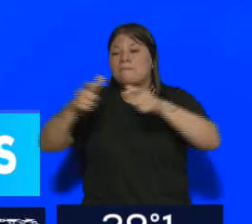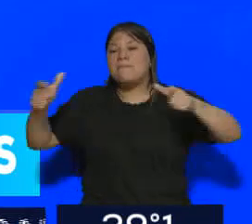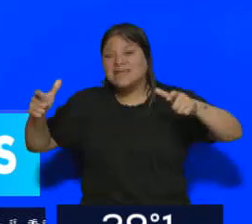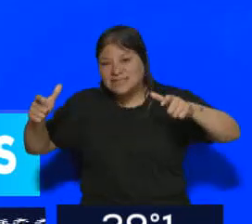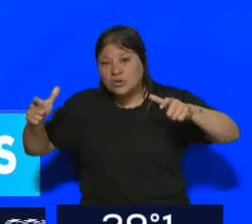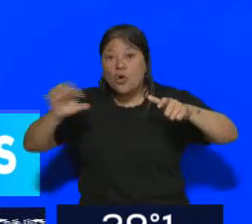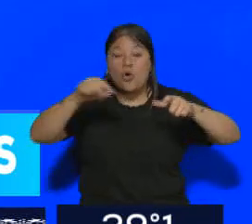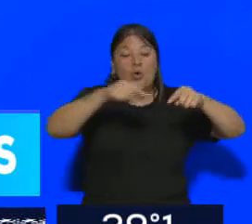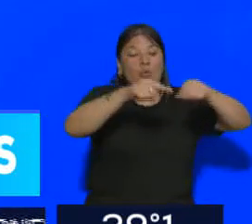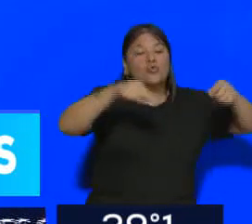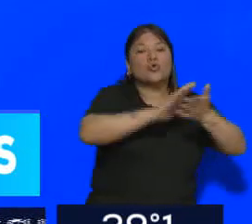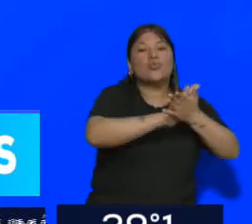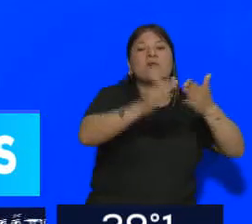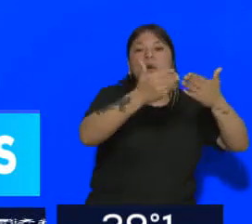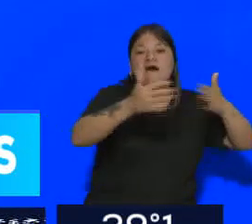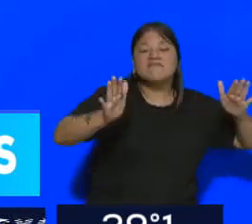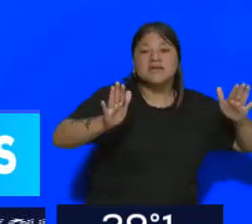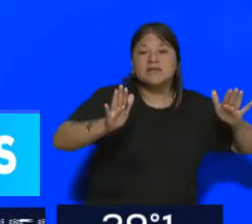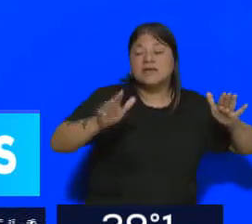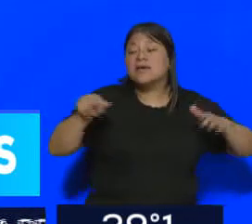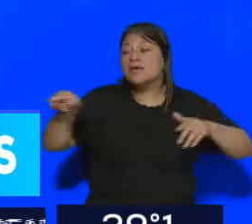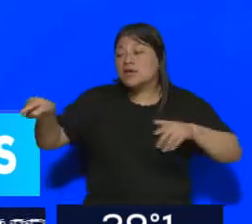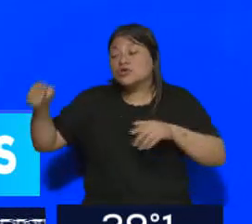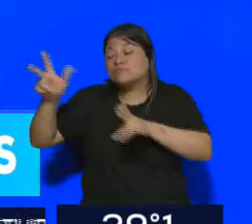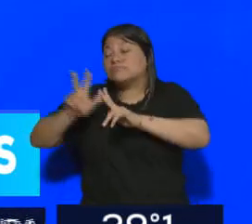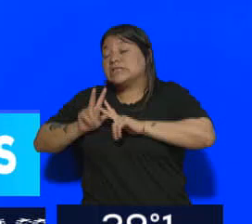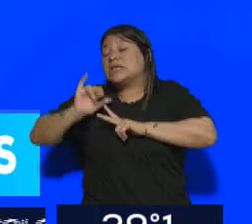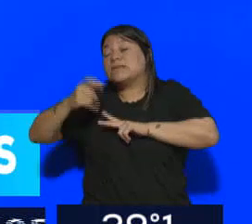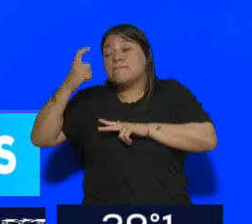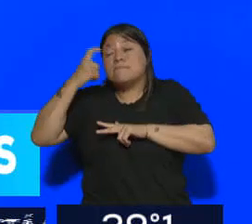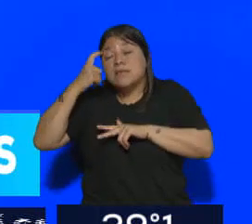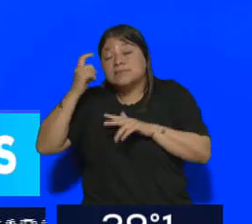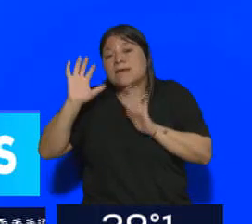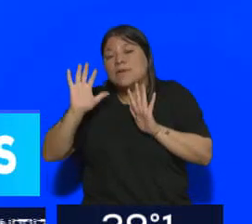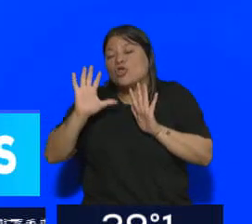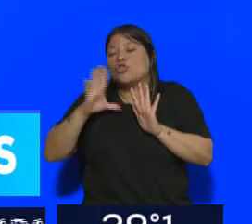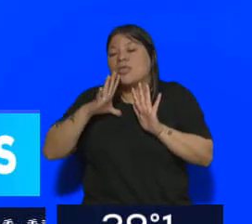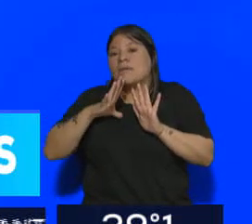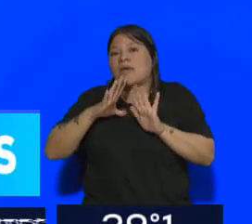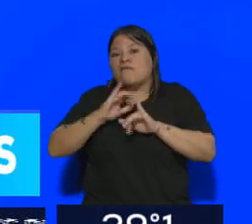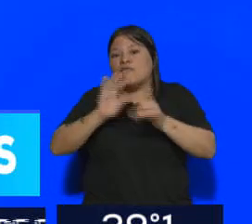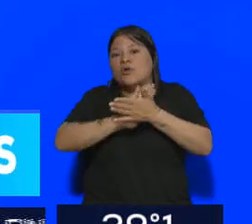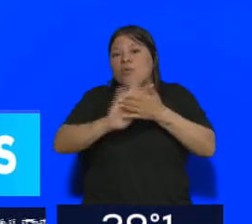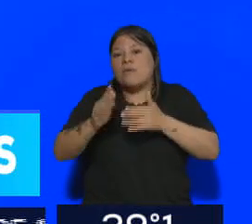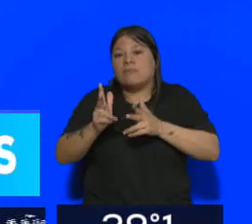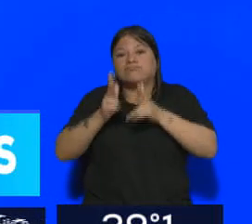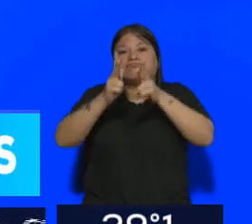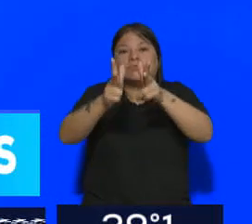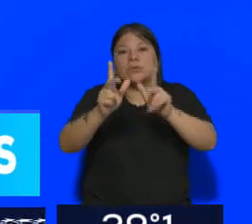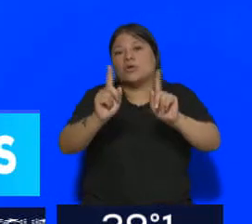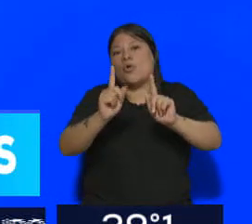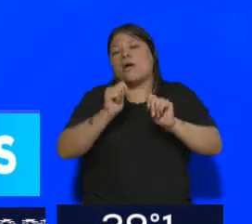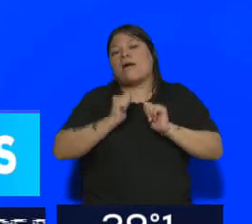alguna división ellos dicen que están considerando eso pero que todavía no quieren adelantarnos nada porque,